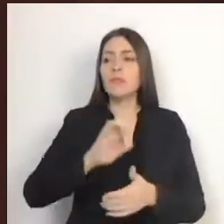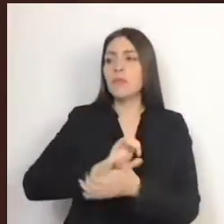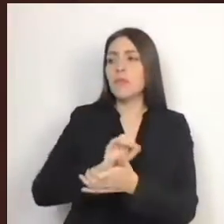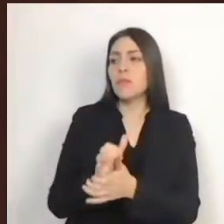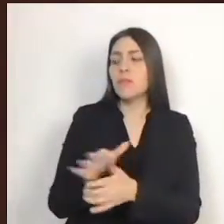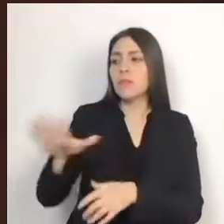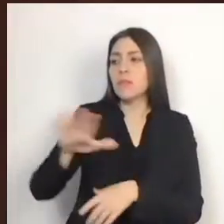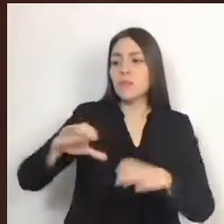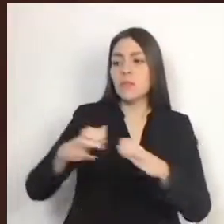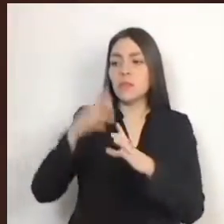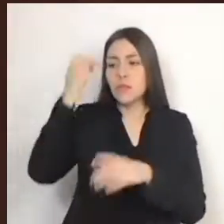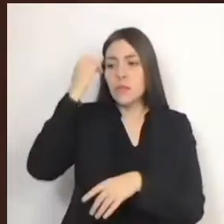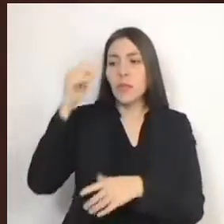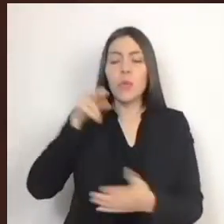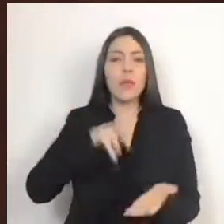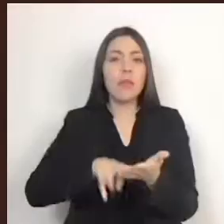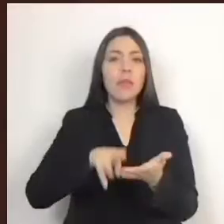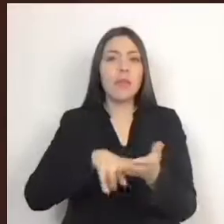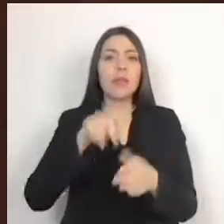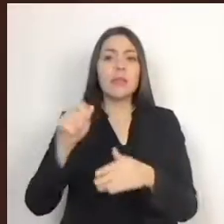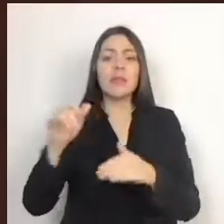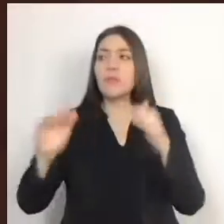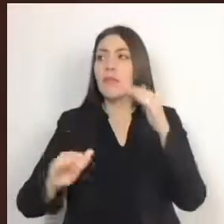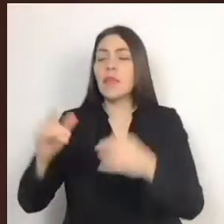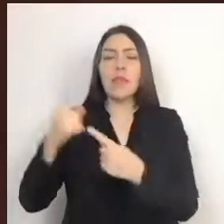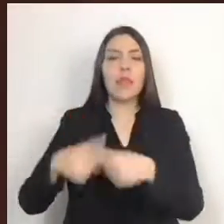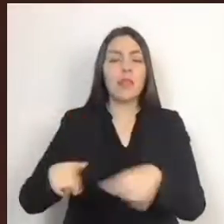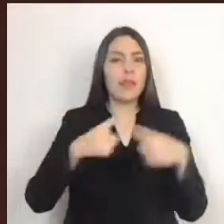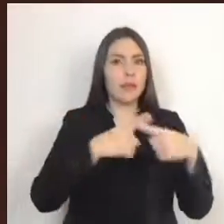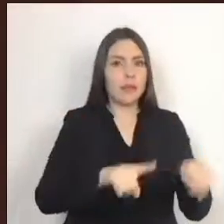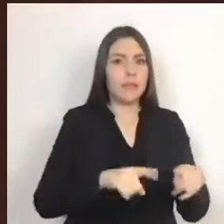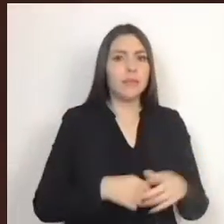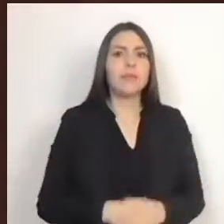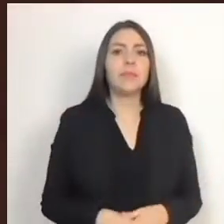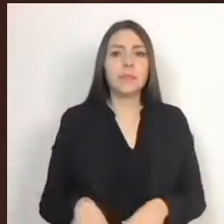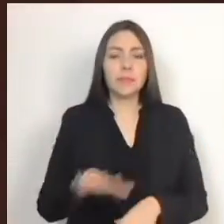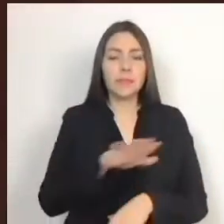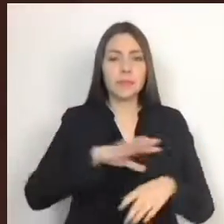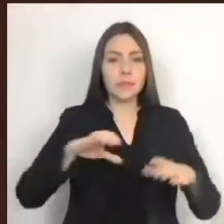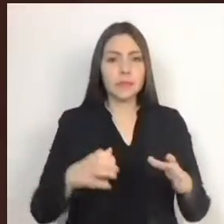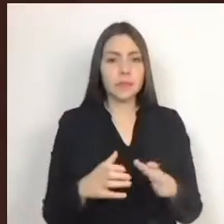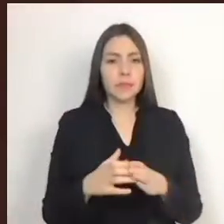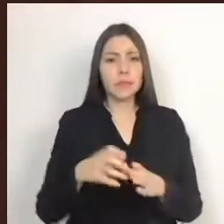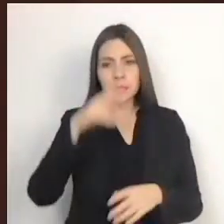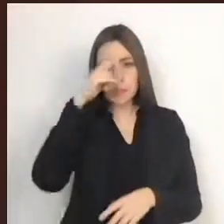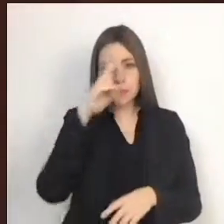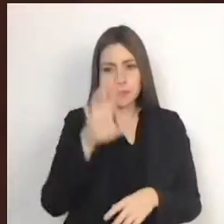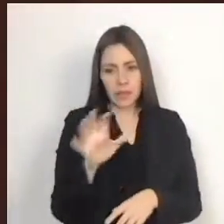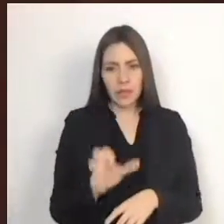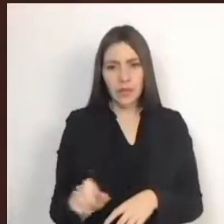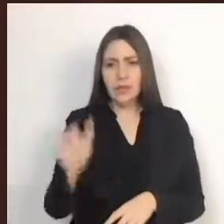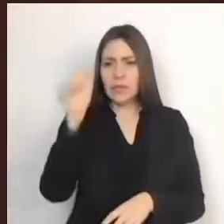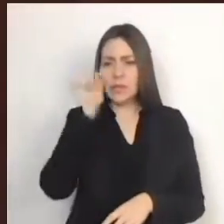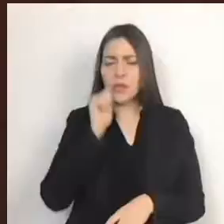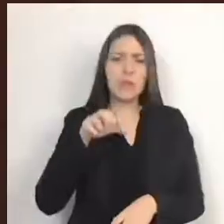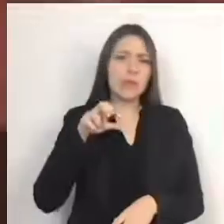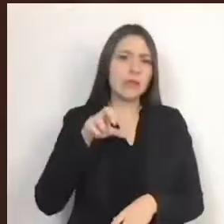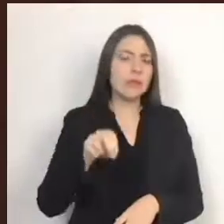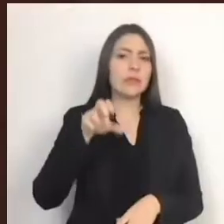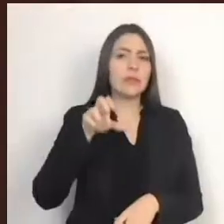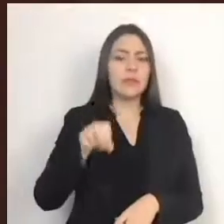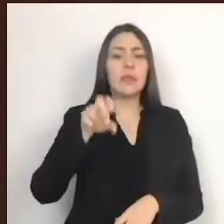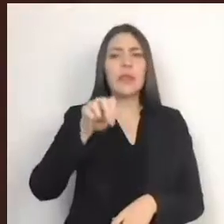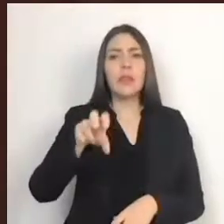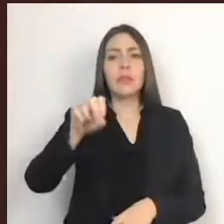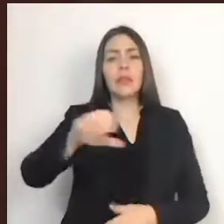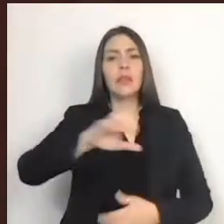otra condición que los haga diferentes. La población afromexicana es constantemente discriminada y motivo de